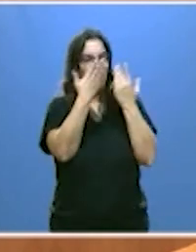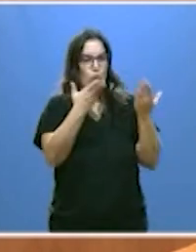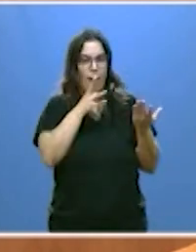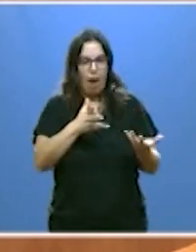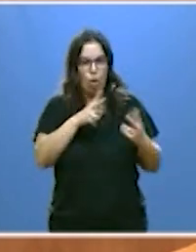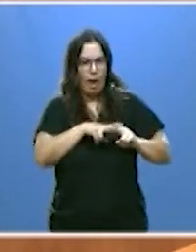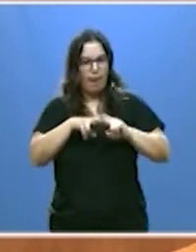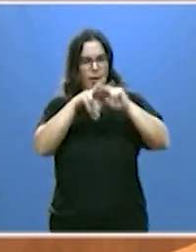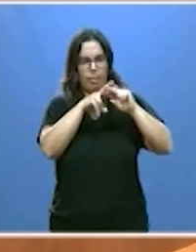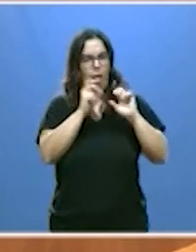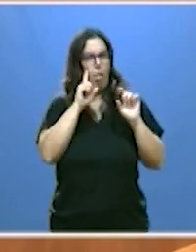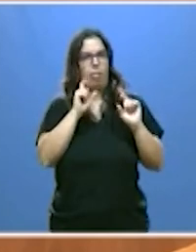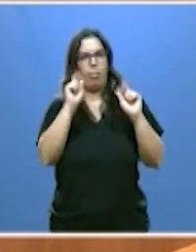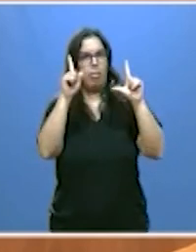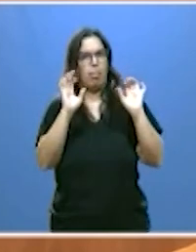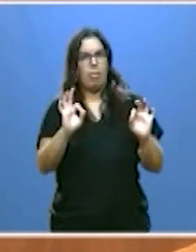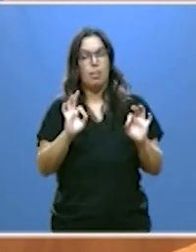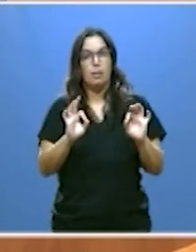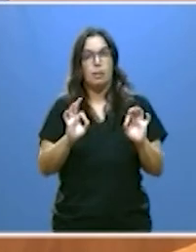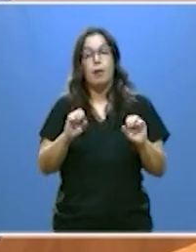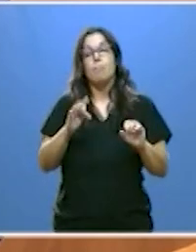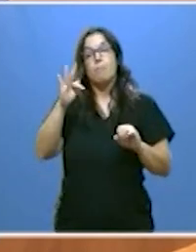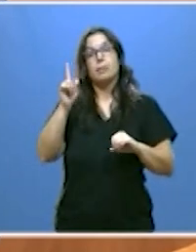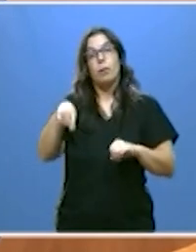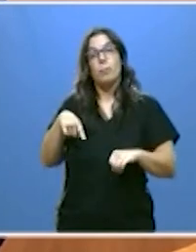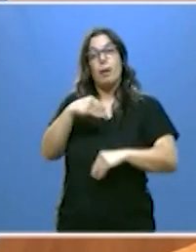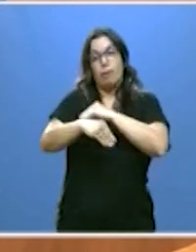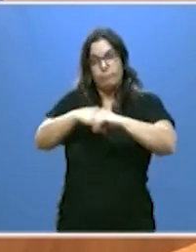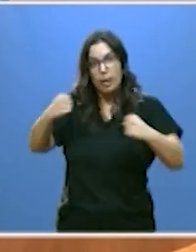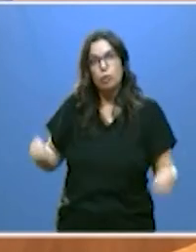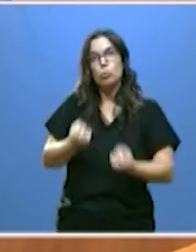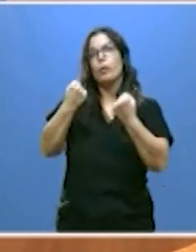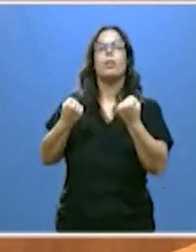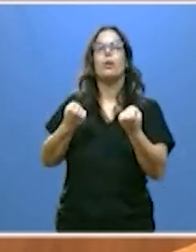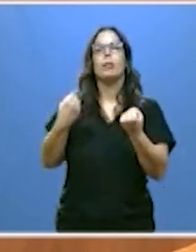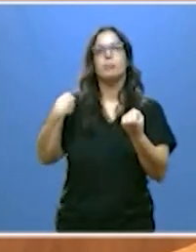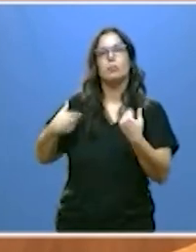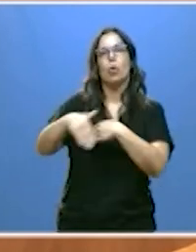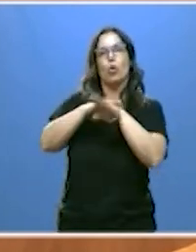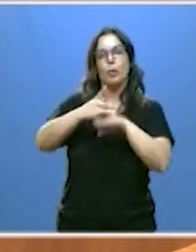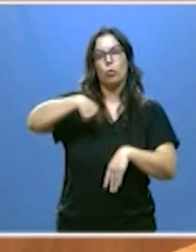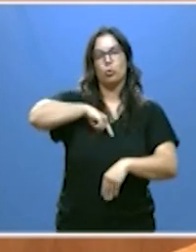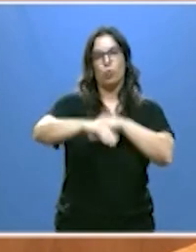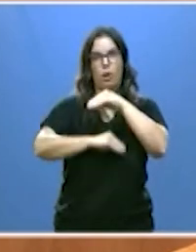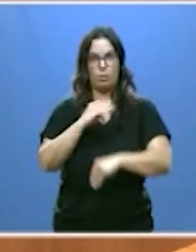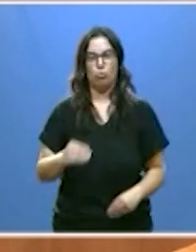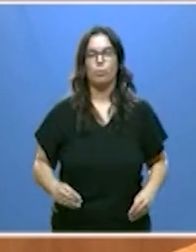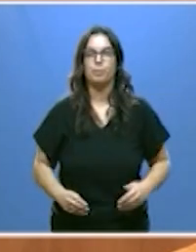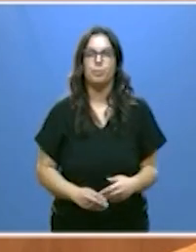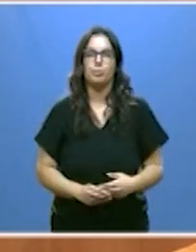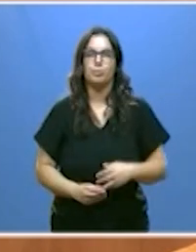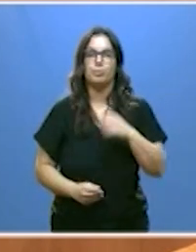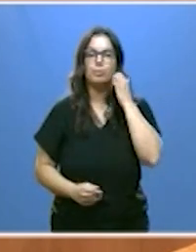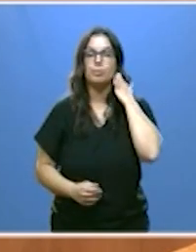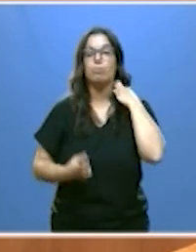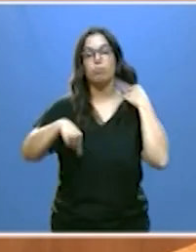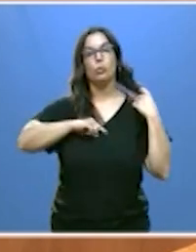que nos encontramos ahora y las actuaciones realizadas para ello desde el Gobierno de Castilla y León. Un